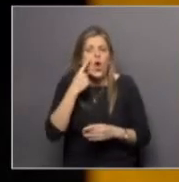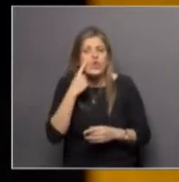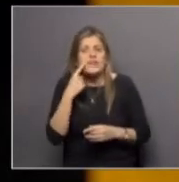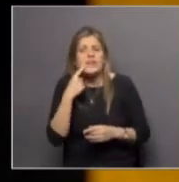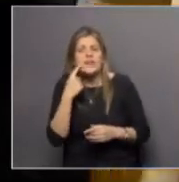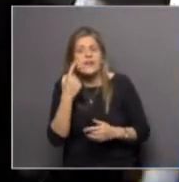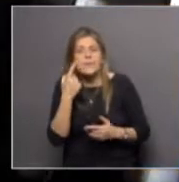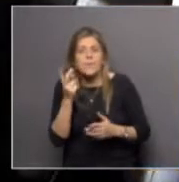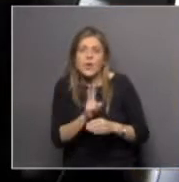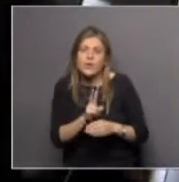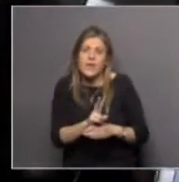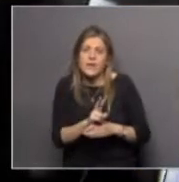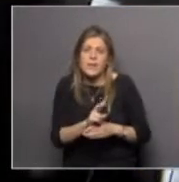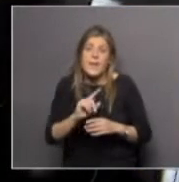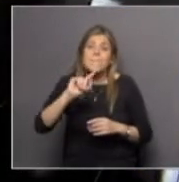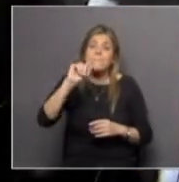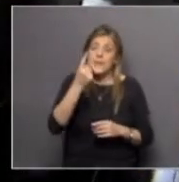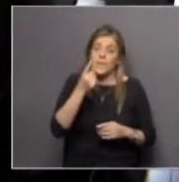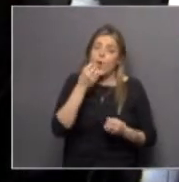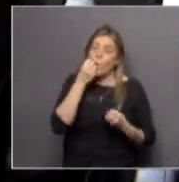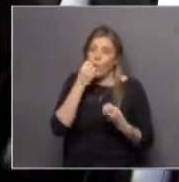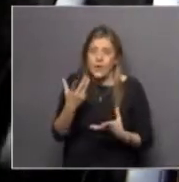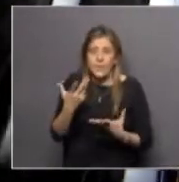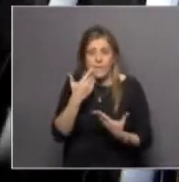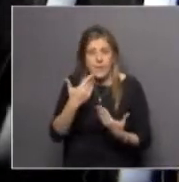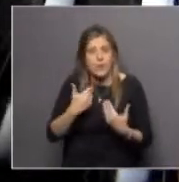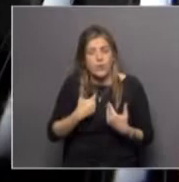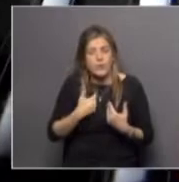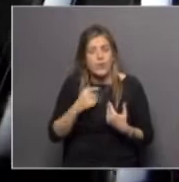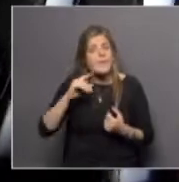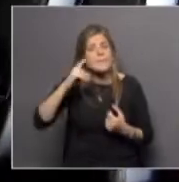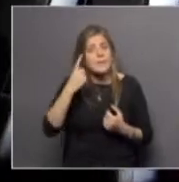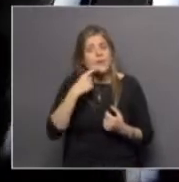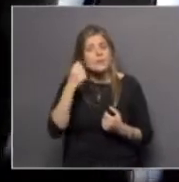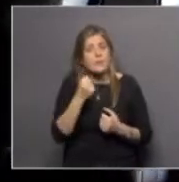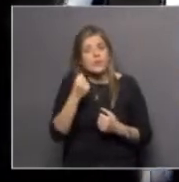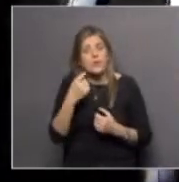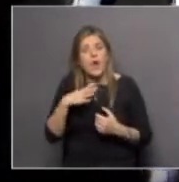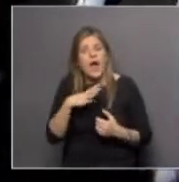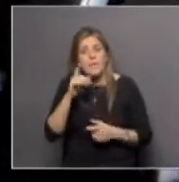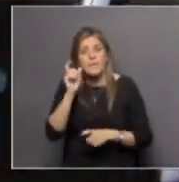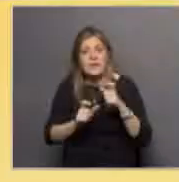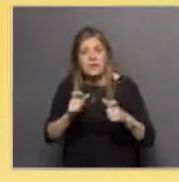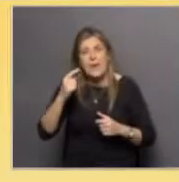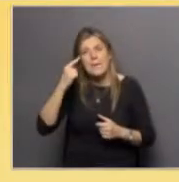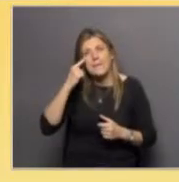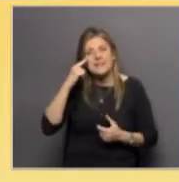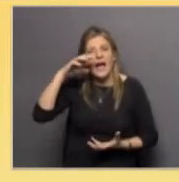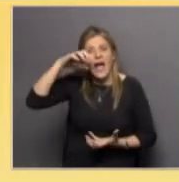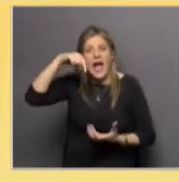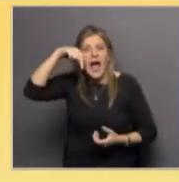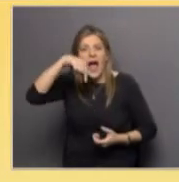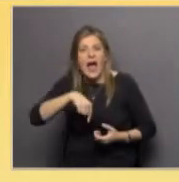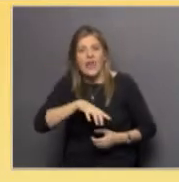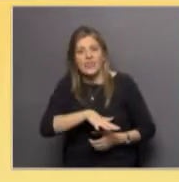Sí, bueno, primero, es muy buena la pregunta, primero porque hay una percepción de que la Antártida es un